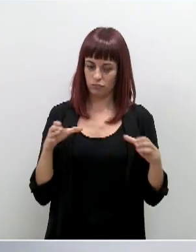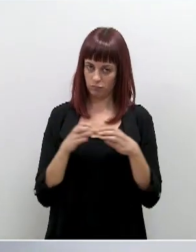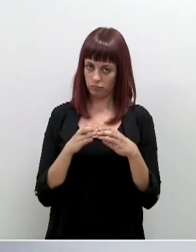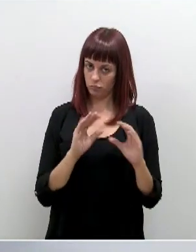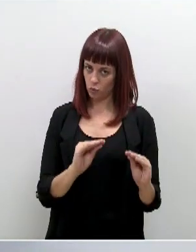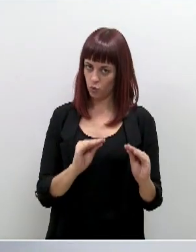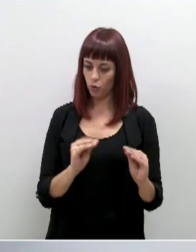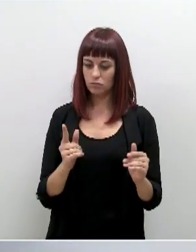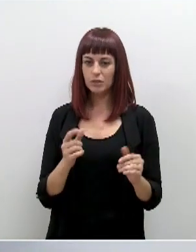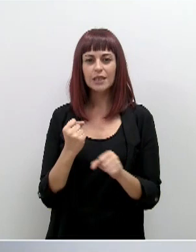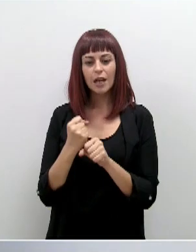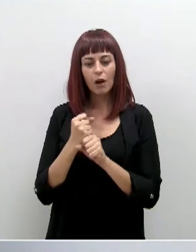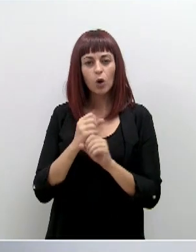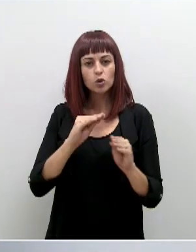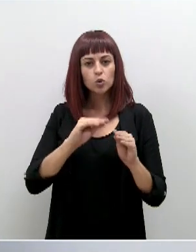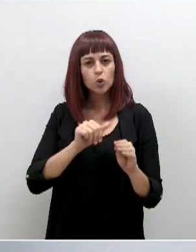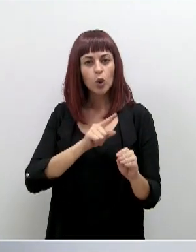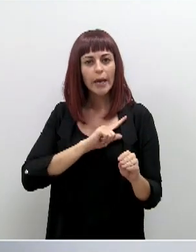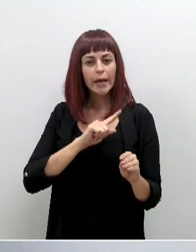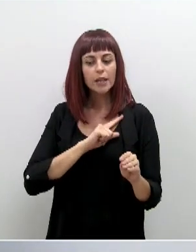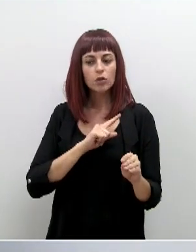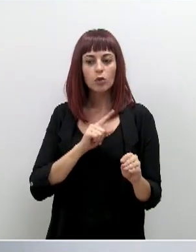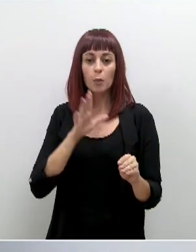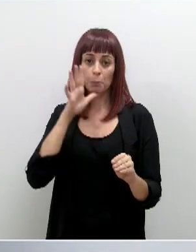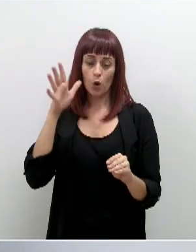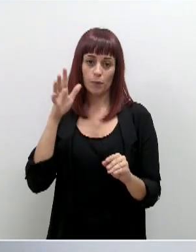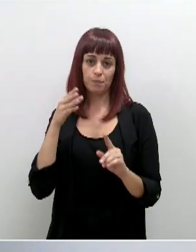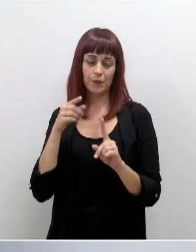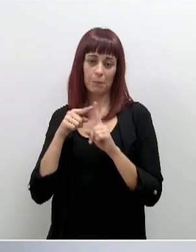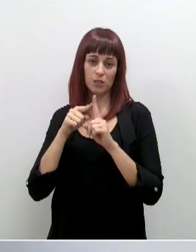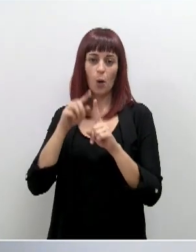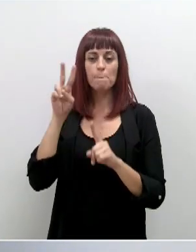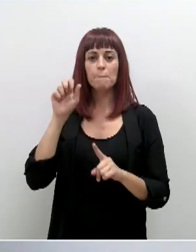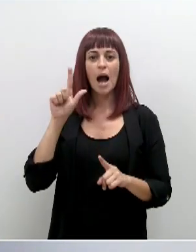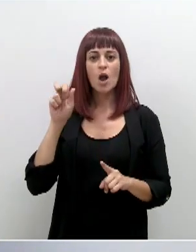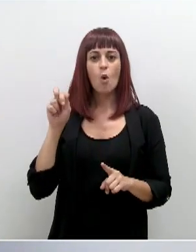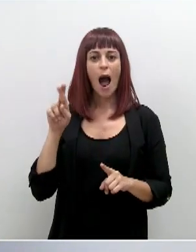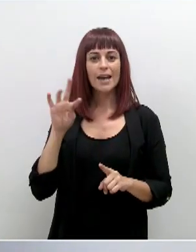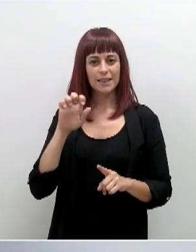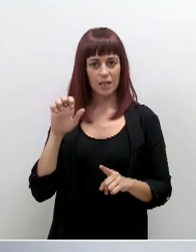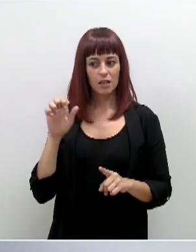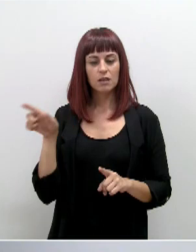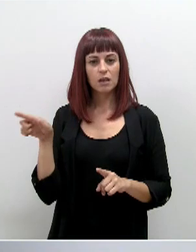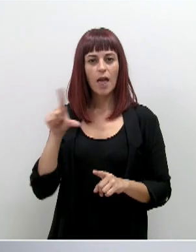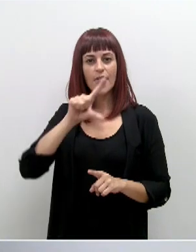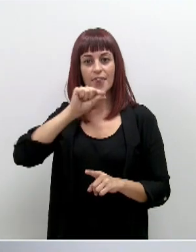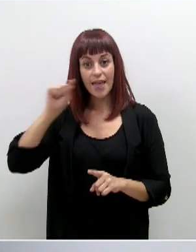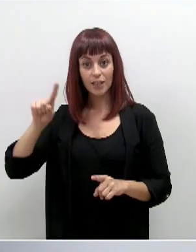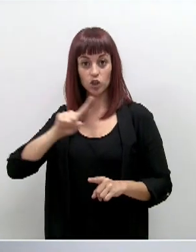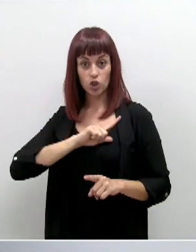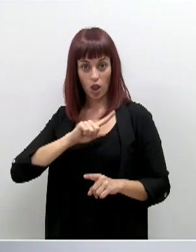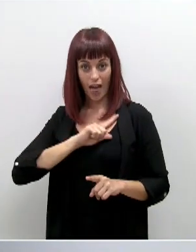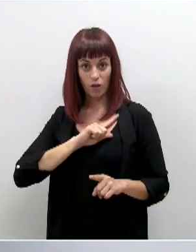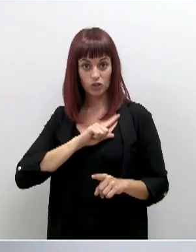La labor de un Ejército en su misión baluarte por la que está prestando 100 soldados,